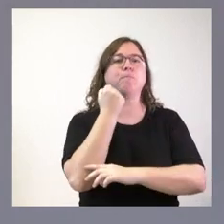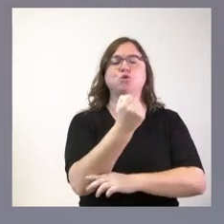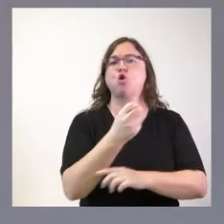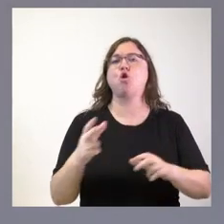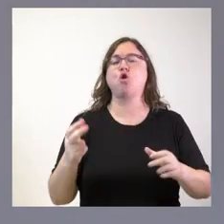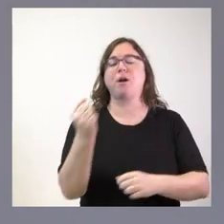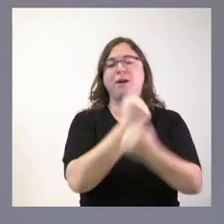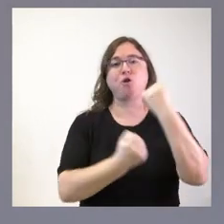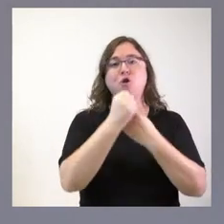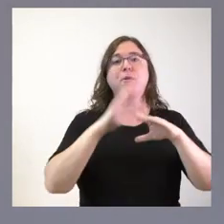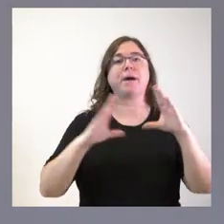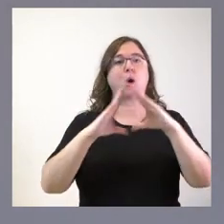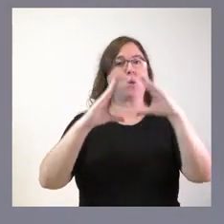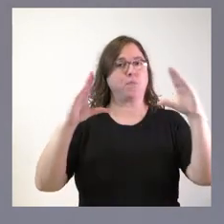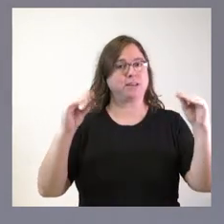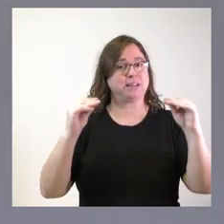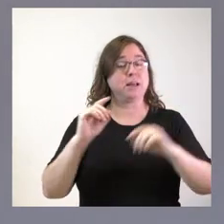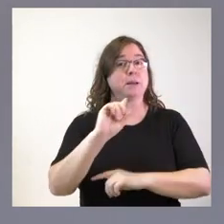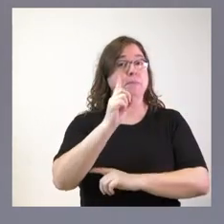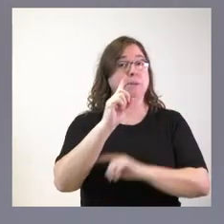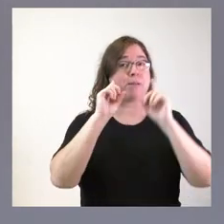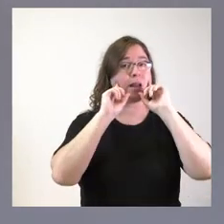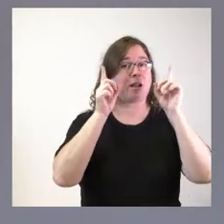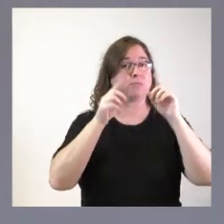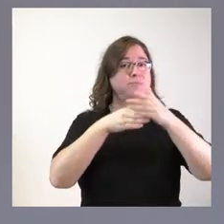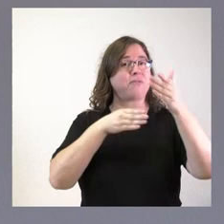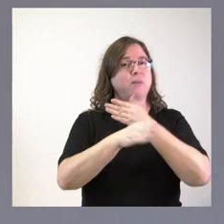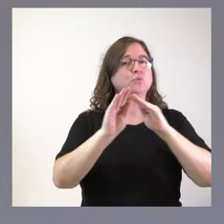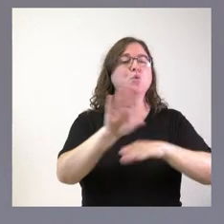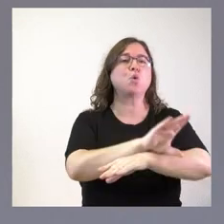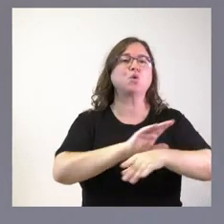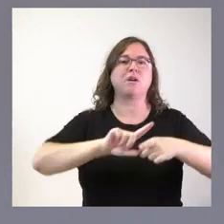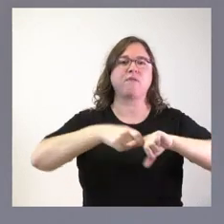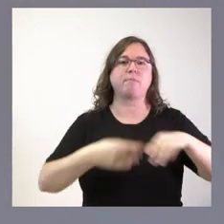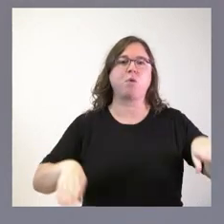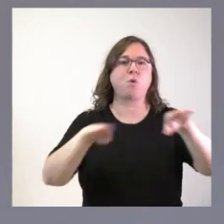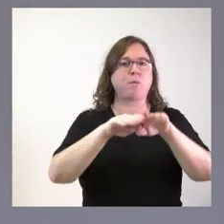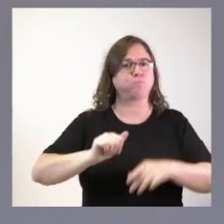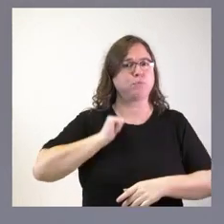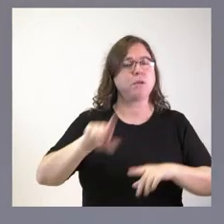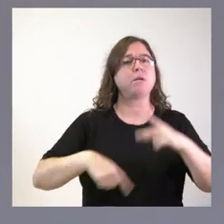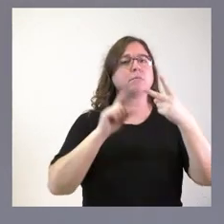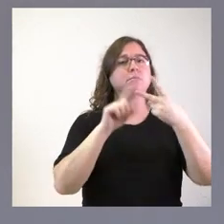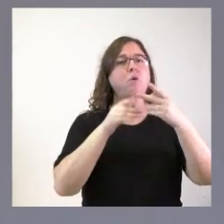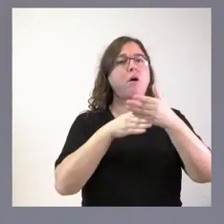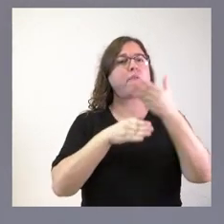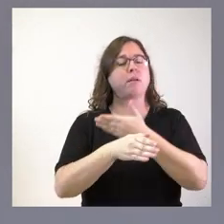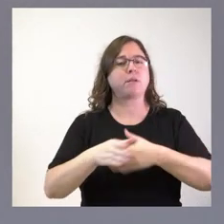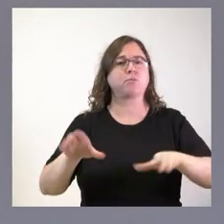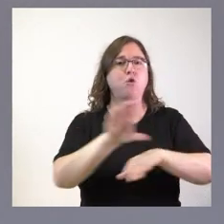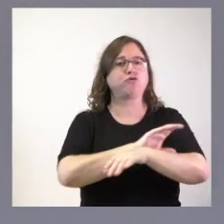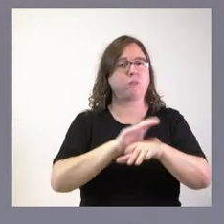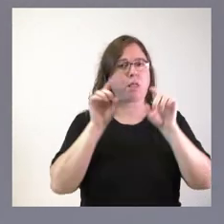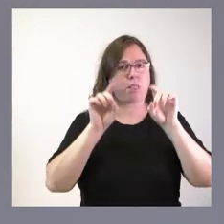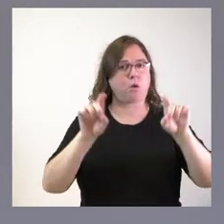a las universidades. En el primer caso, través de la Consejería de Familia e Igualdad de Oportunidades y, en segundo, a través de la Consejería de Educación.